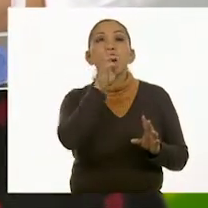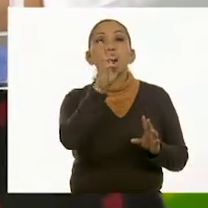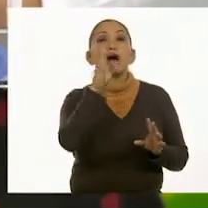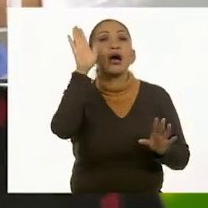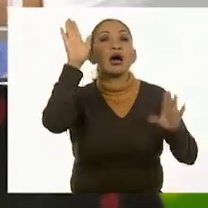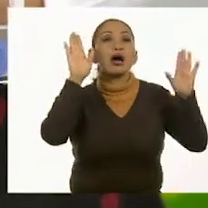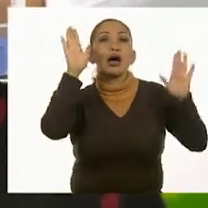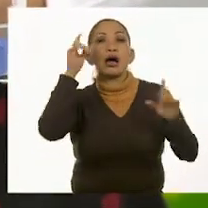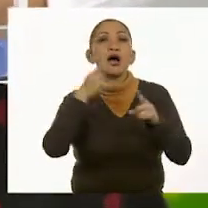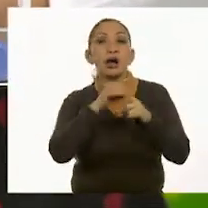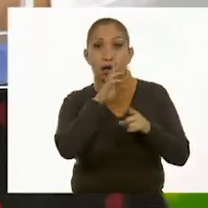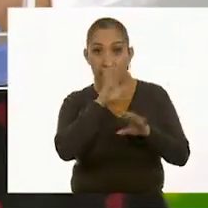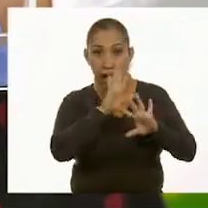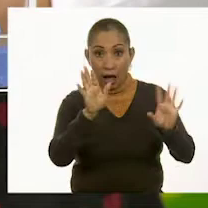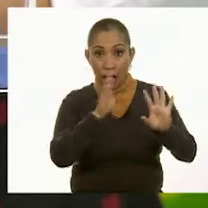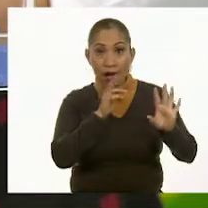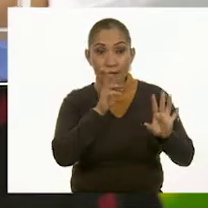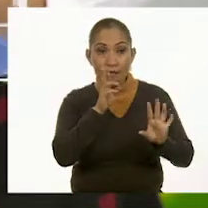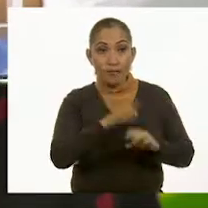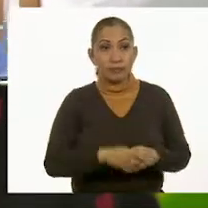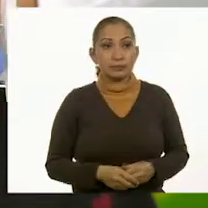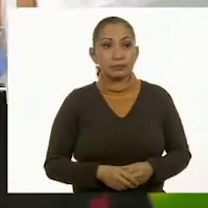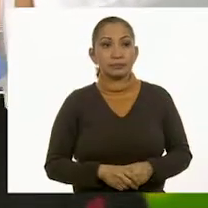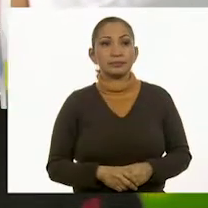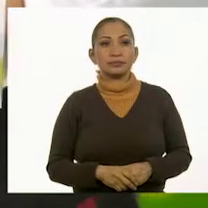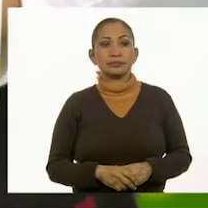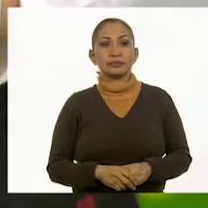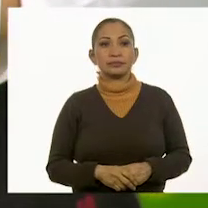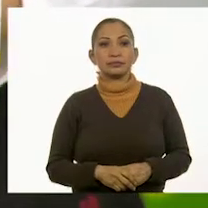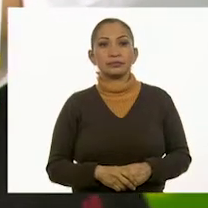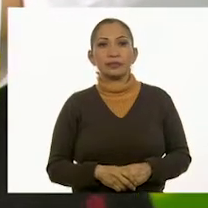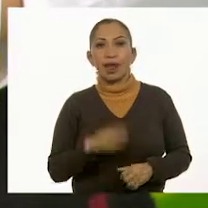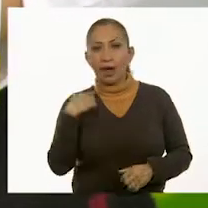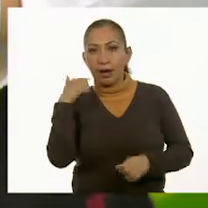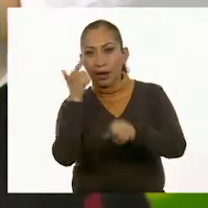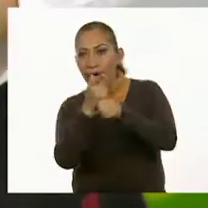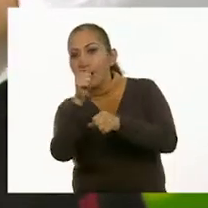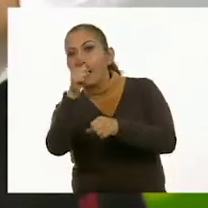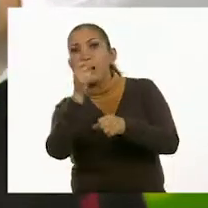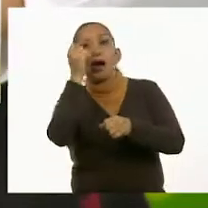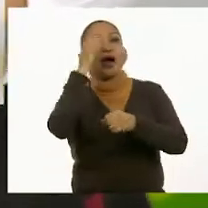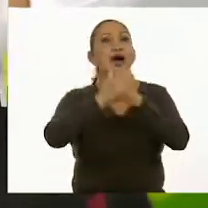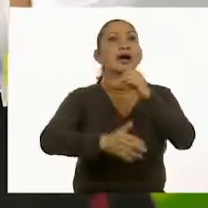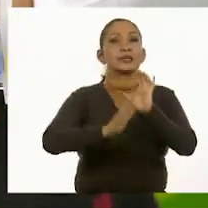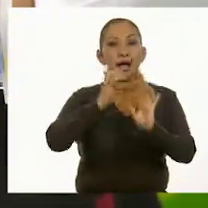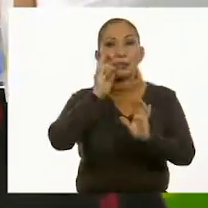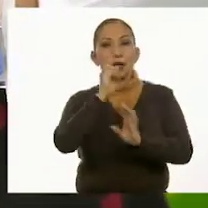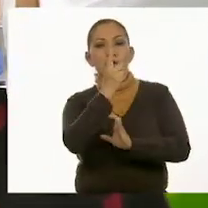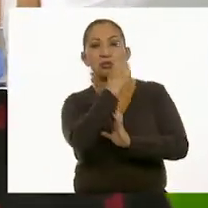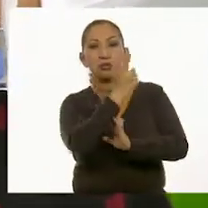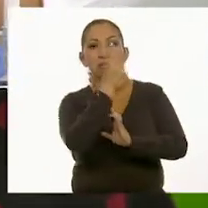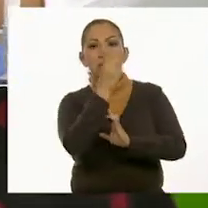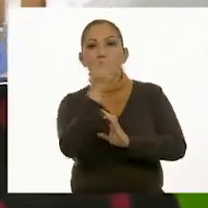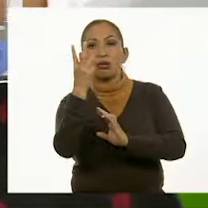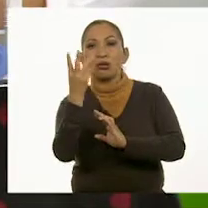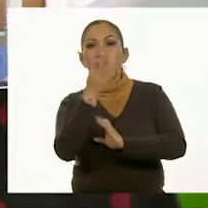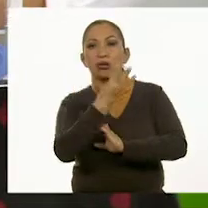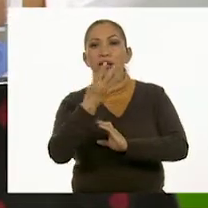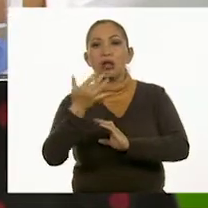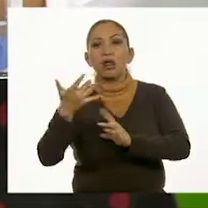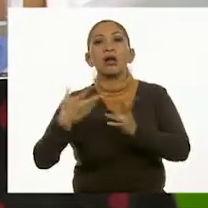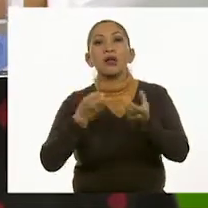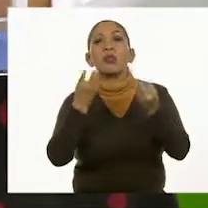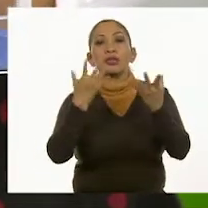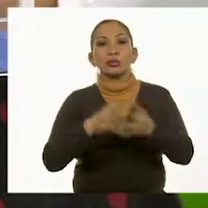primero que puede saber cuál es la cantidad de fichitas. Veo están contando las fichitas. Creo que ya tienen alguna